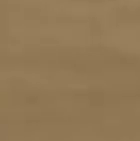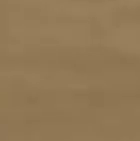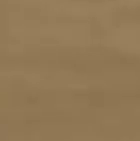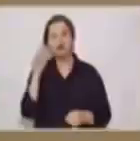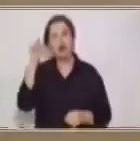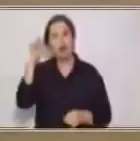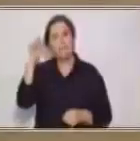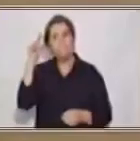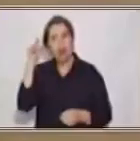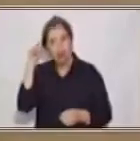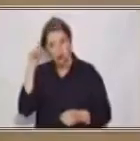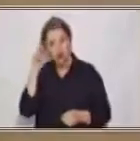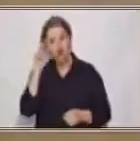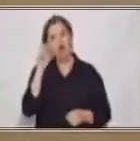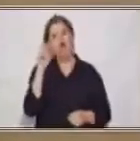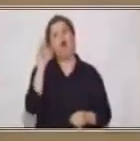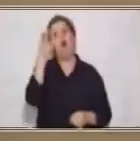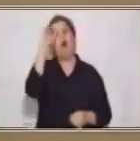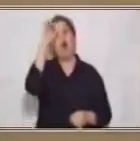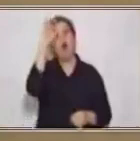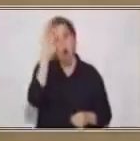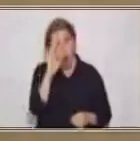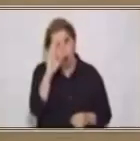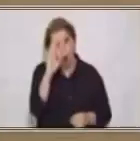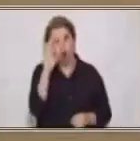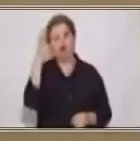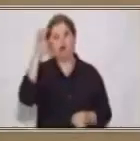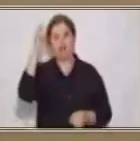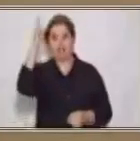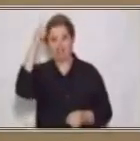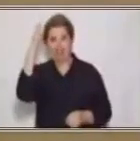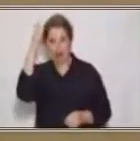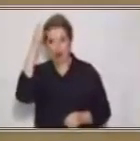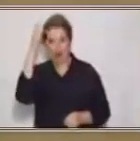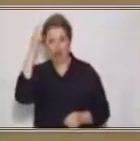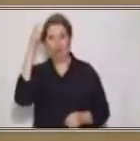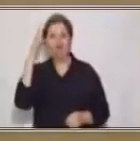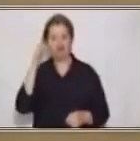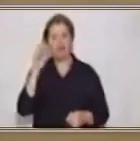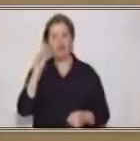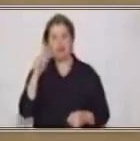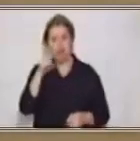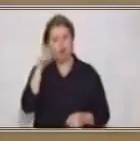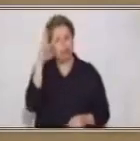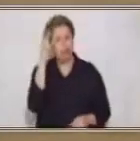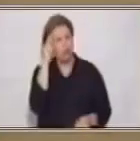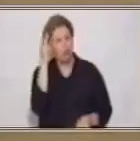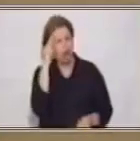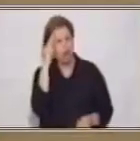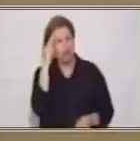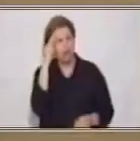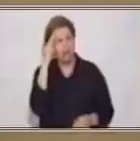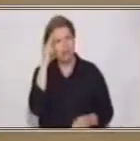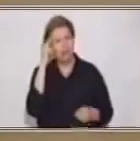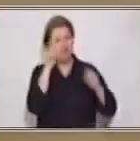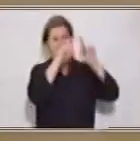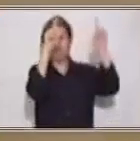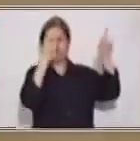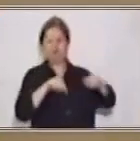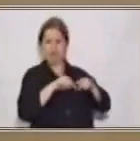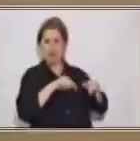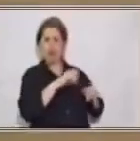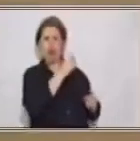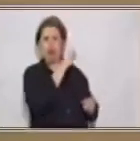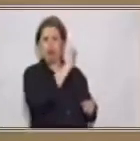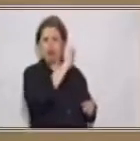pauta de escoger, por eso se llaman, donde vimos, ¿verdad? ¿Se recuerdan del cartel que les mostré,